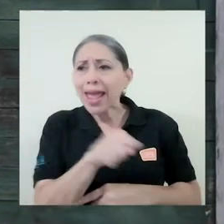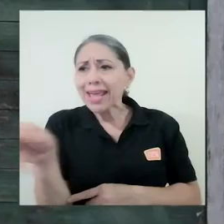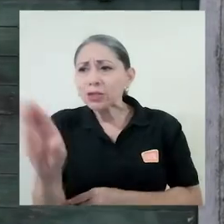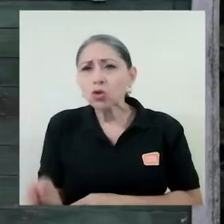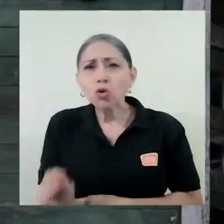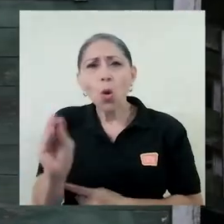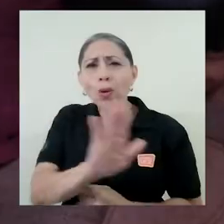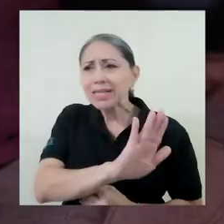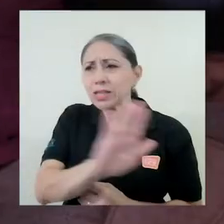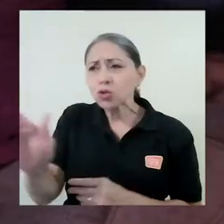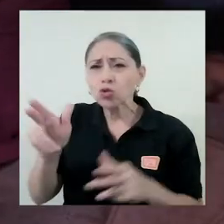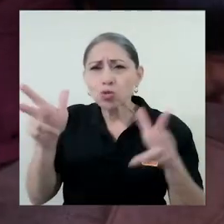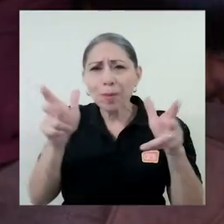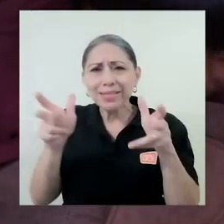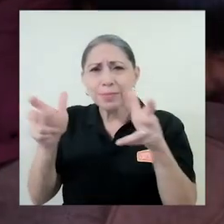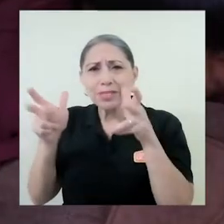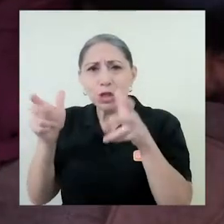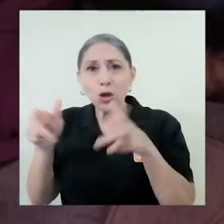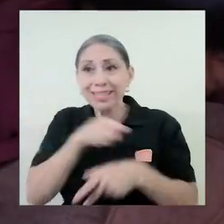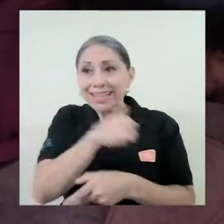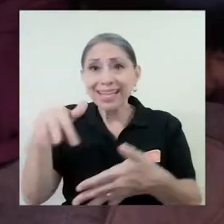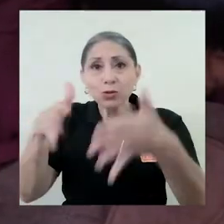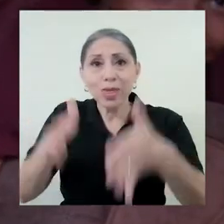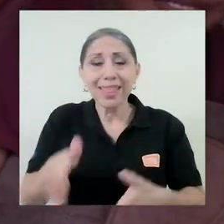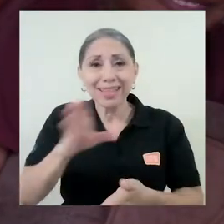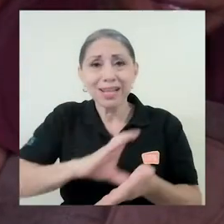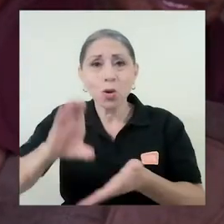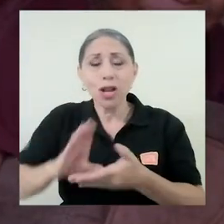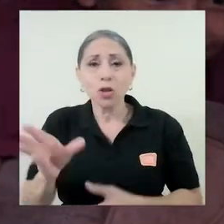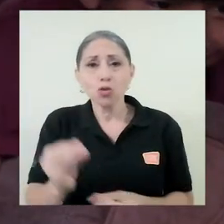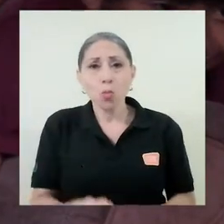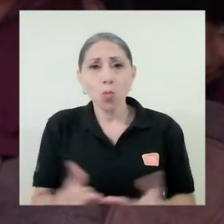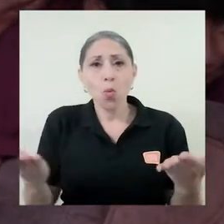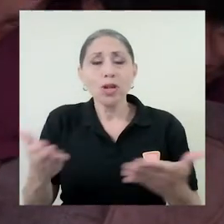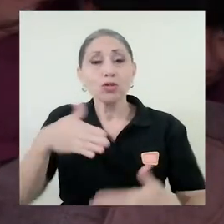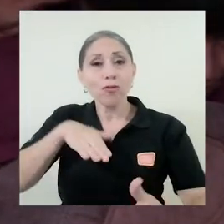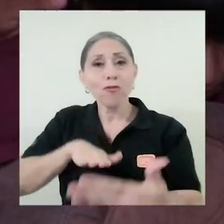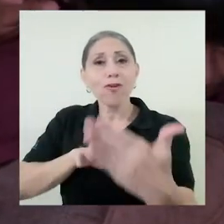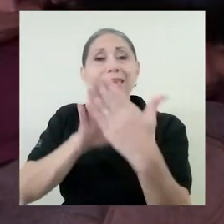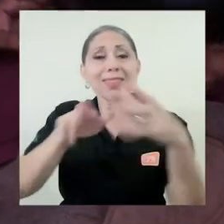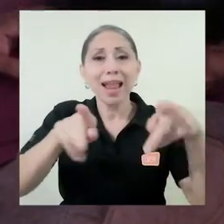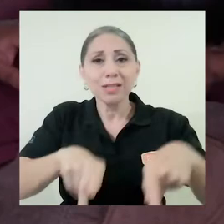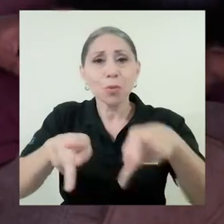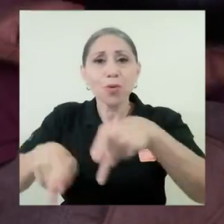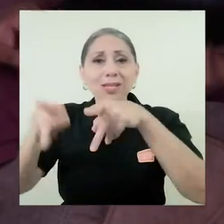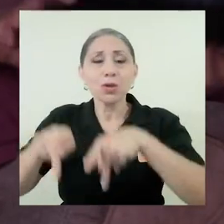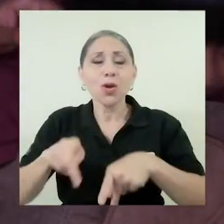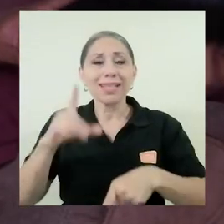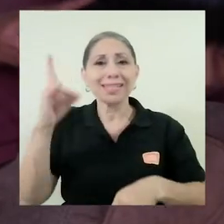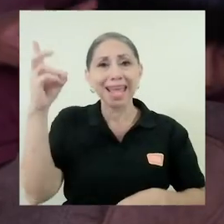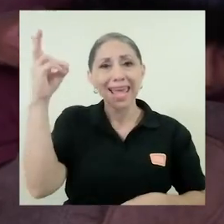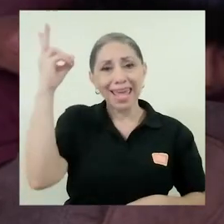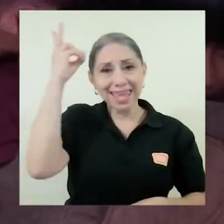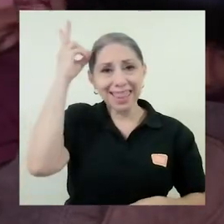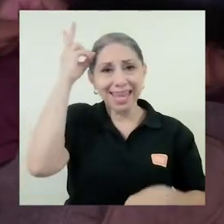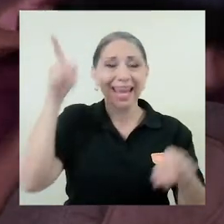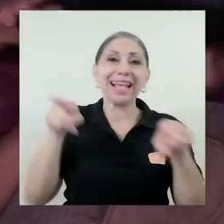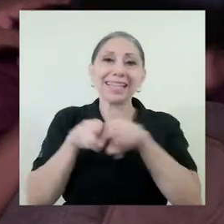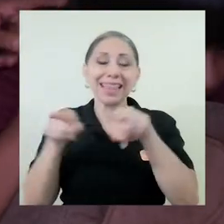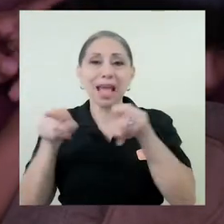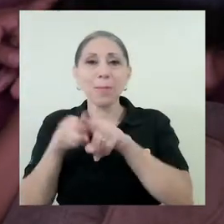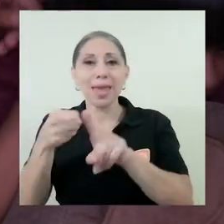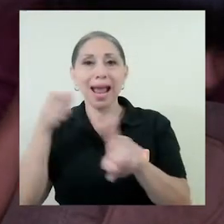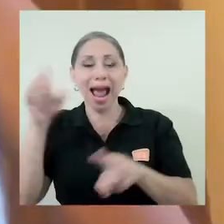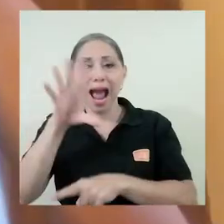los jóvenes de los colegios públicos frente a las poblaciones indígenas y afrodescendientes. Este fue un proyecto